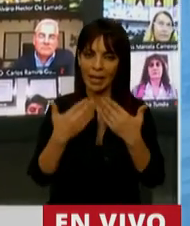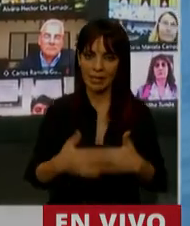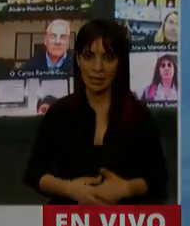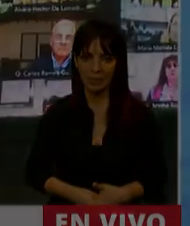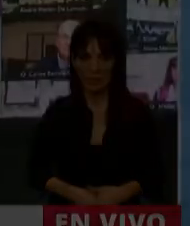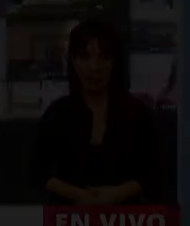señor presidente. Gracias, diputada.